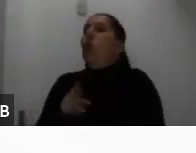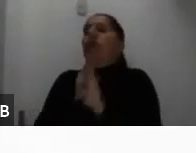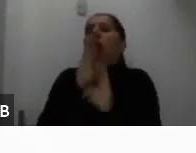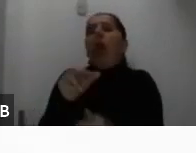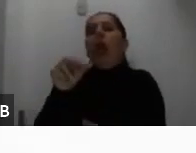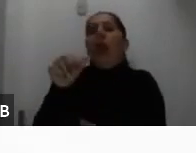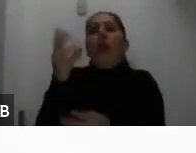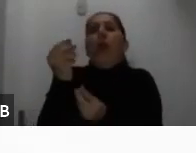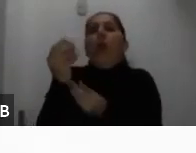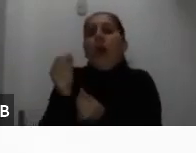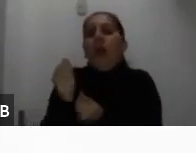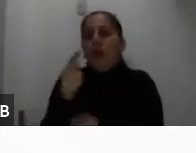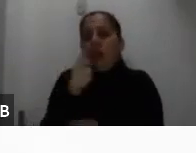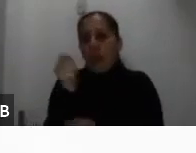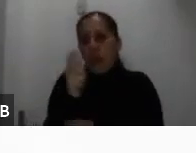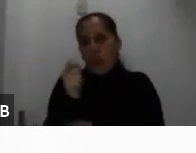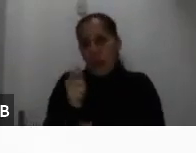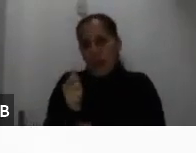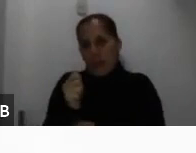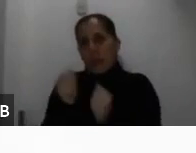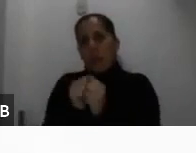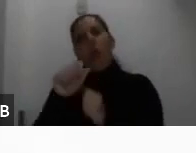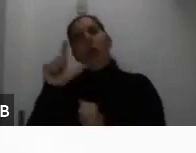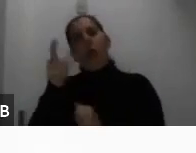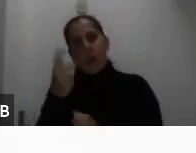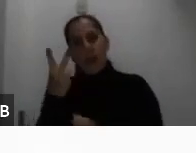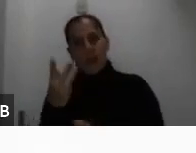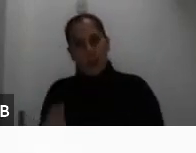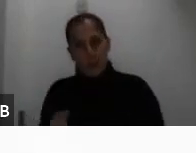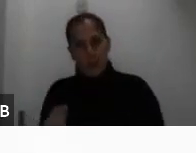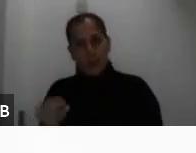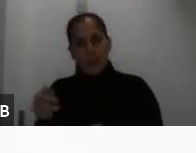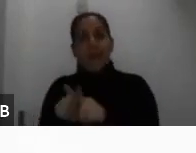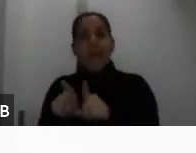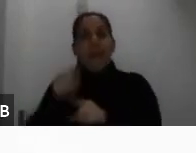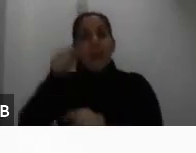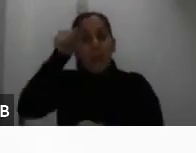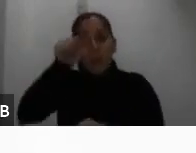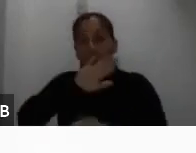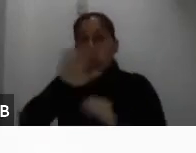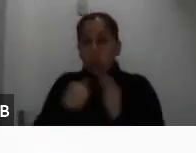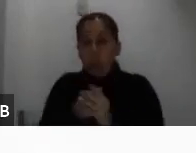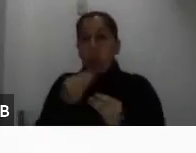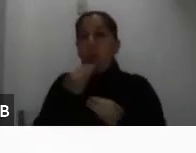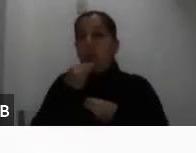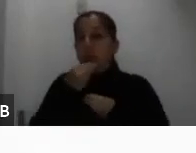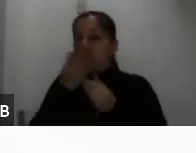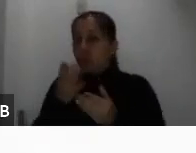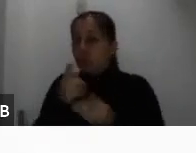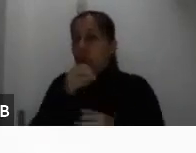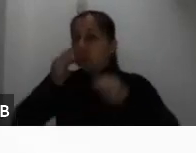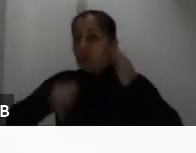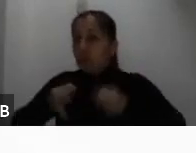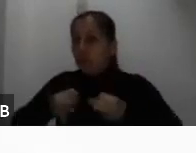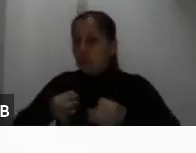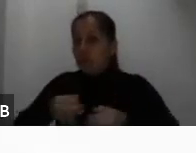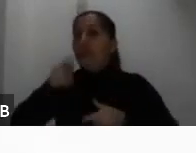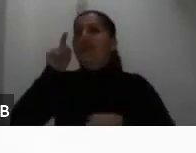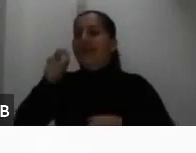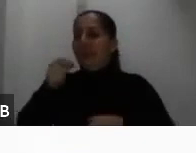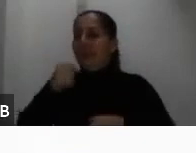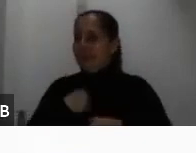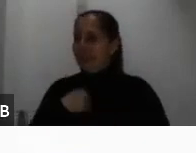y con la copia de la cédula. Recuerden que toda declaración jurada tiene que venir respaldada con la